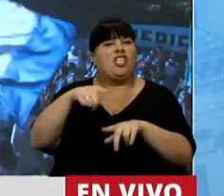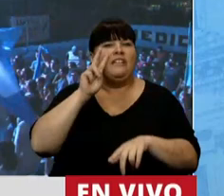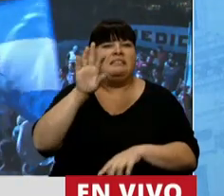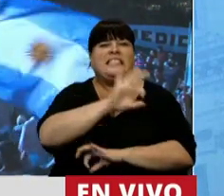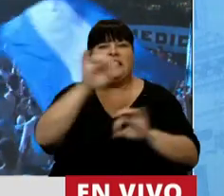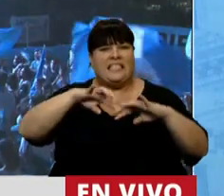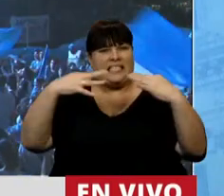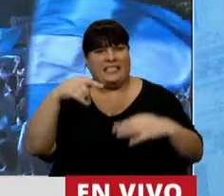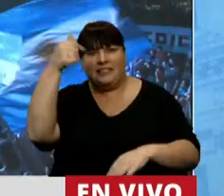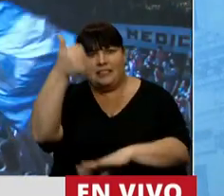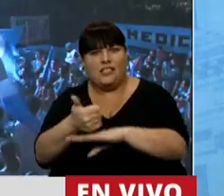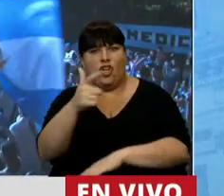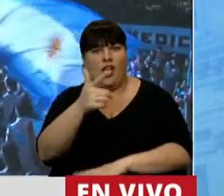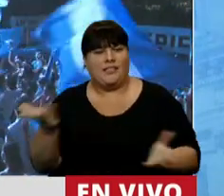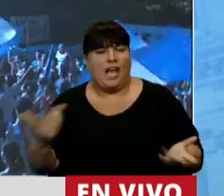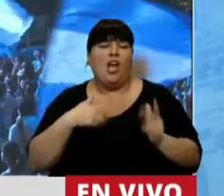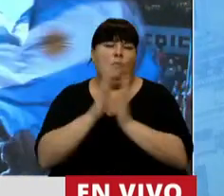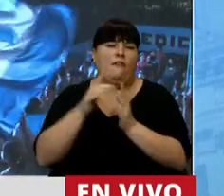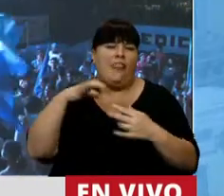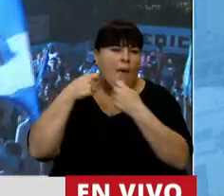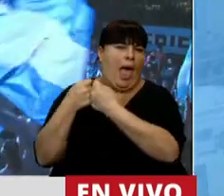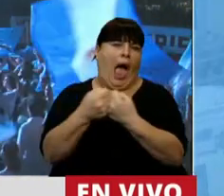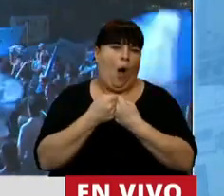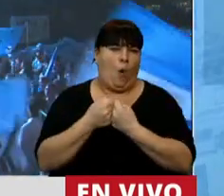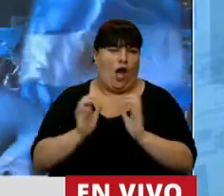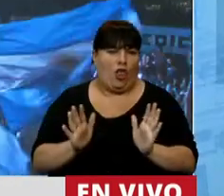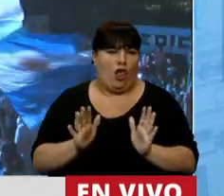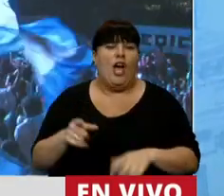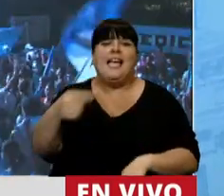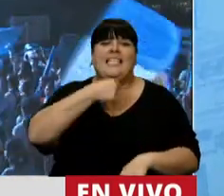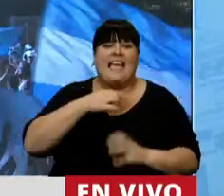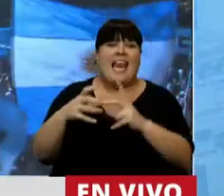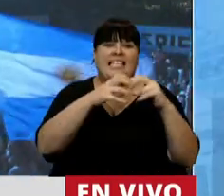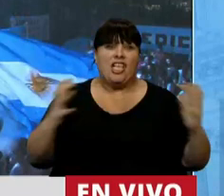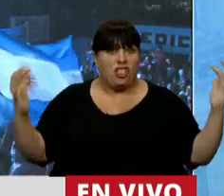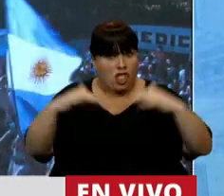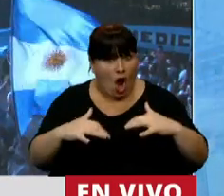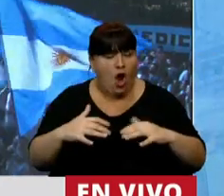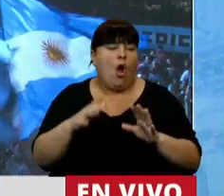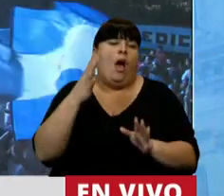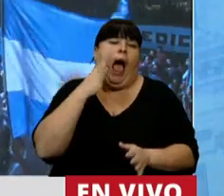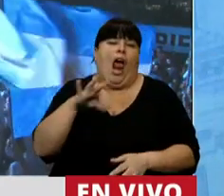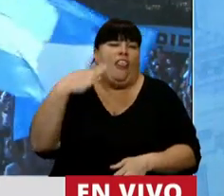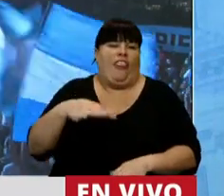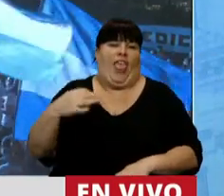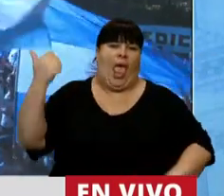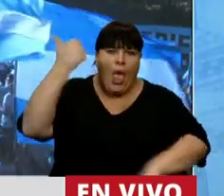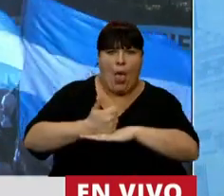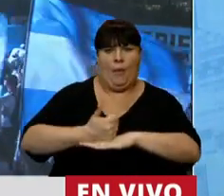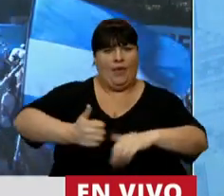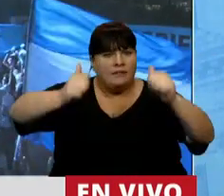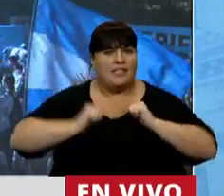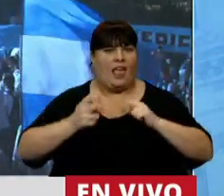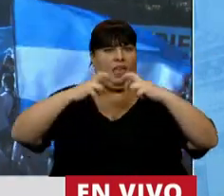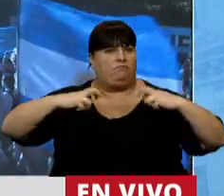no lo veo en el recinto. Entonces, quiero que nos pongamos de acuerdo. Si queremos sesiones presenciales, por lo menos sentémonos